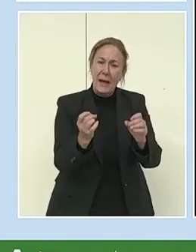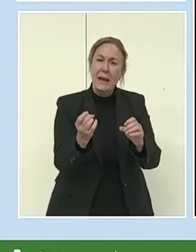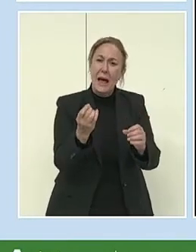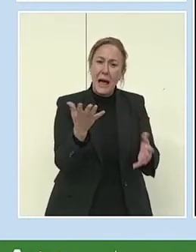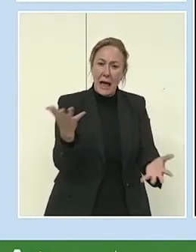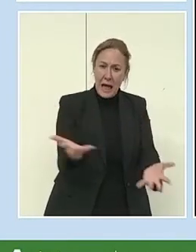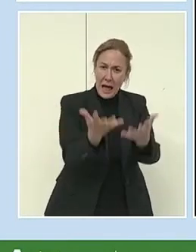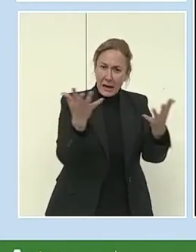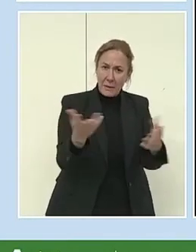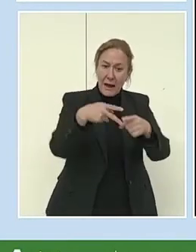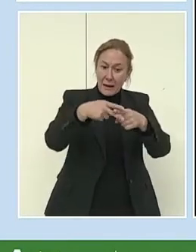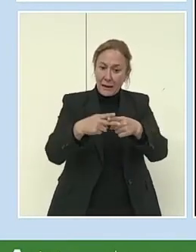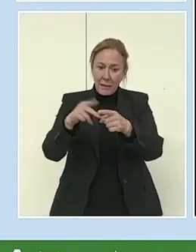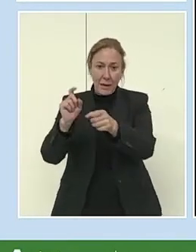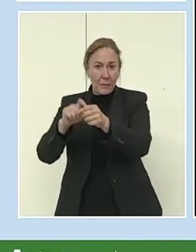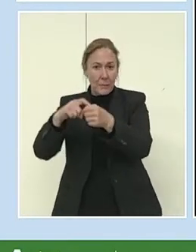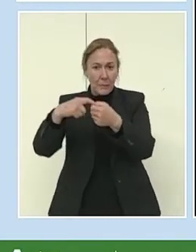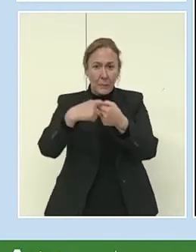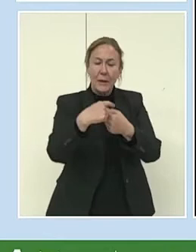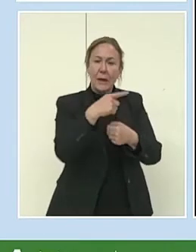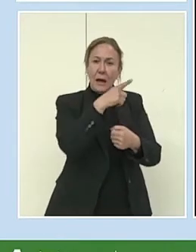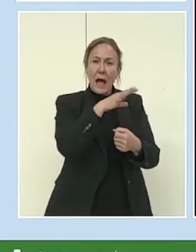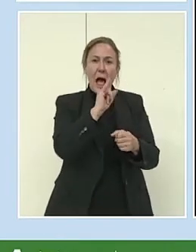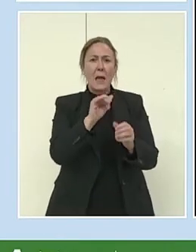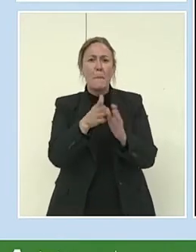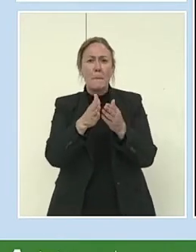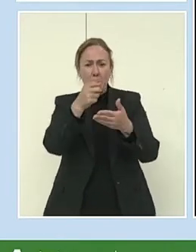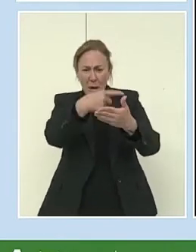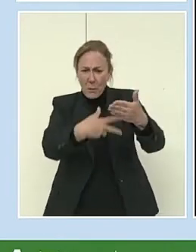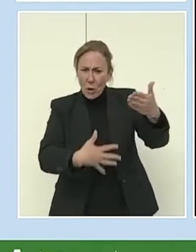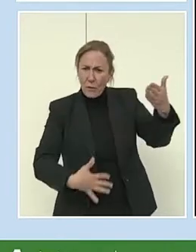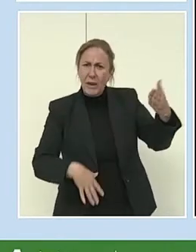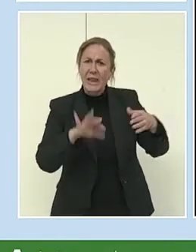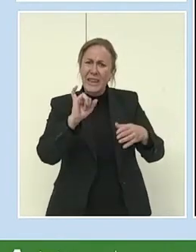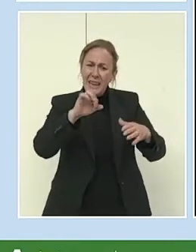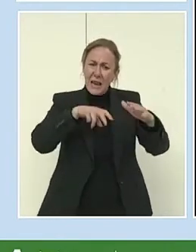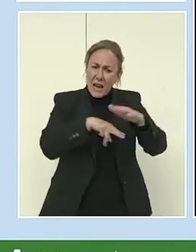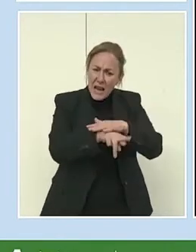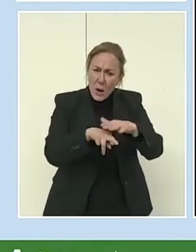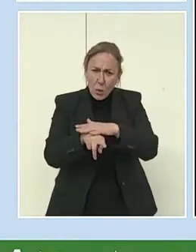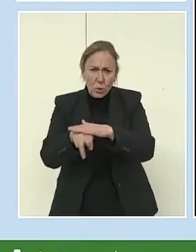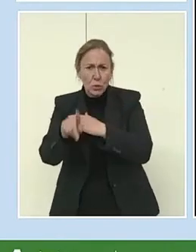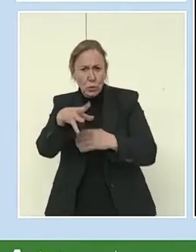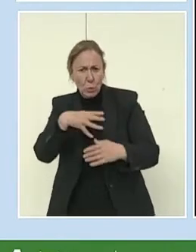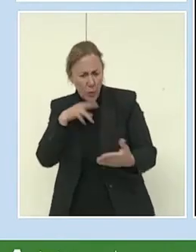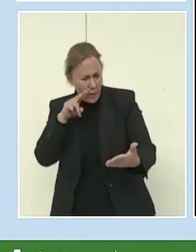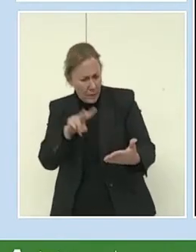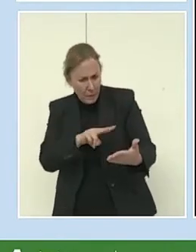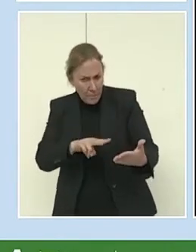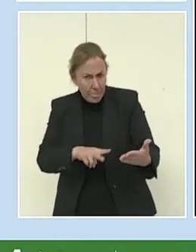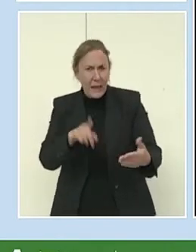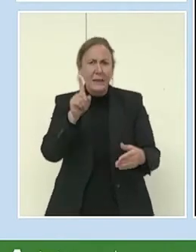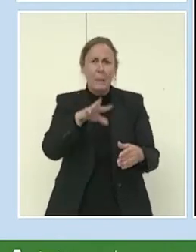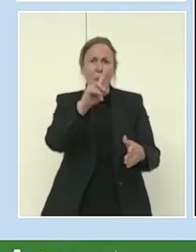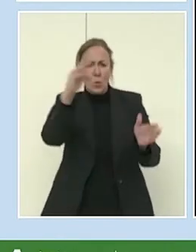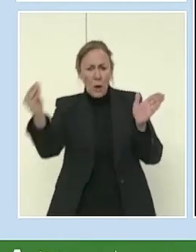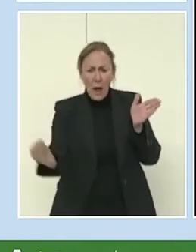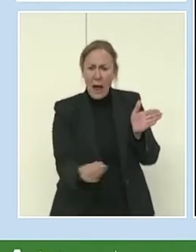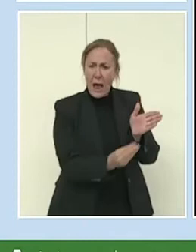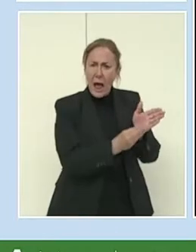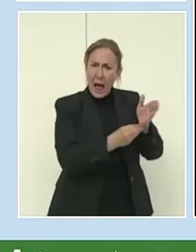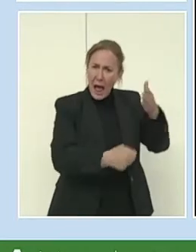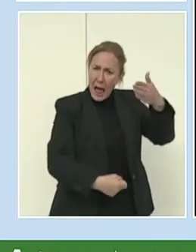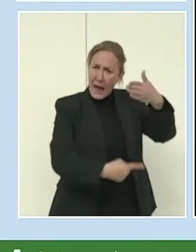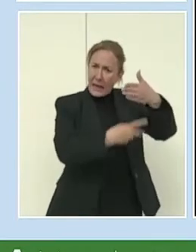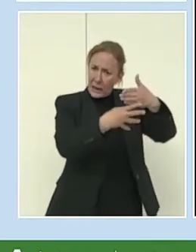participativos. Tiene una bibliografía y tiene recursos para consultar y, por supuesto, un anexo con un glosario de términos para aclarar